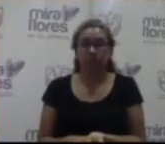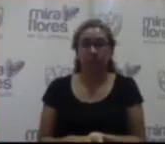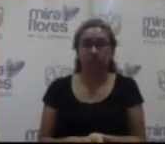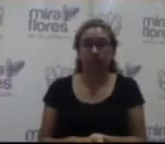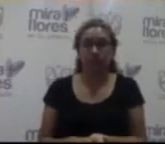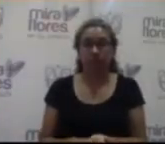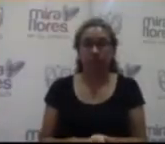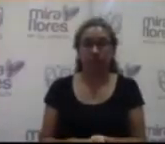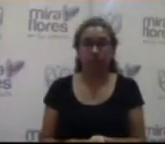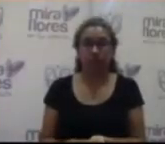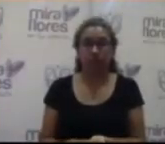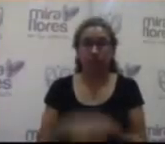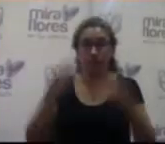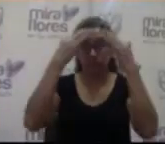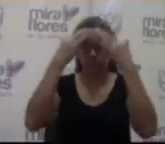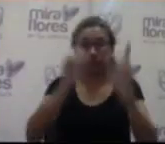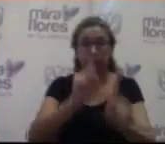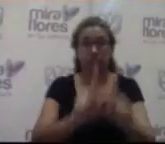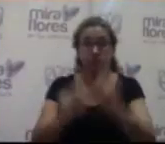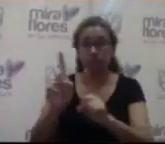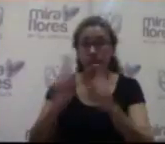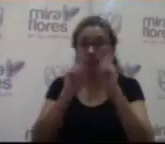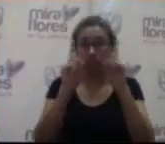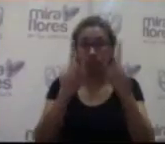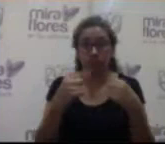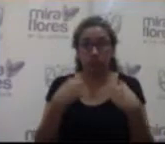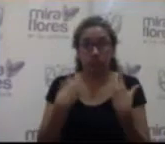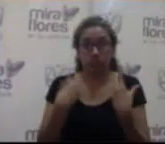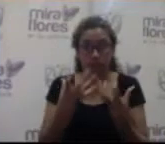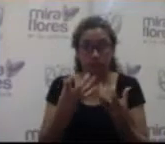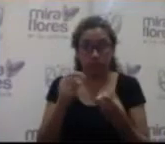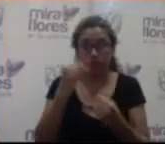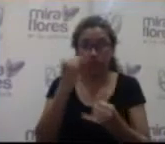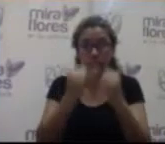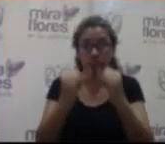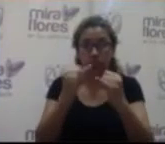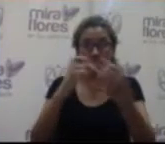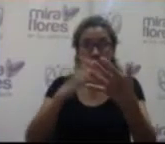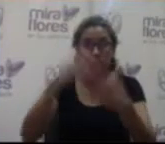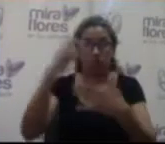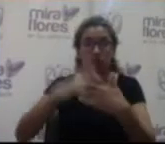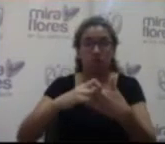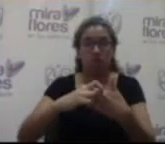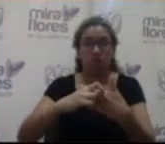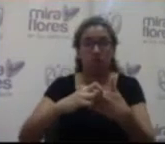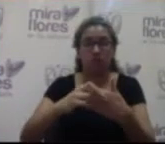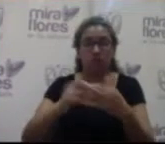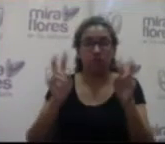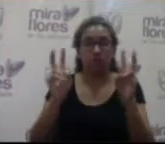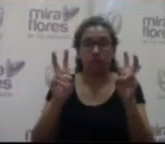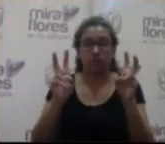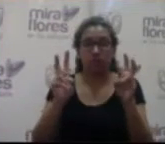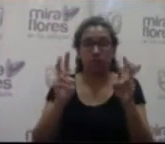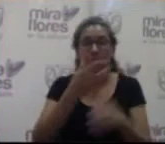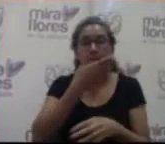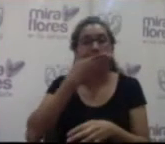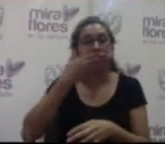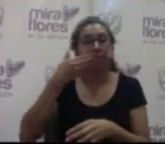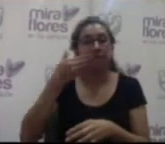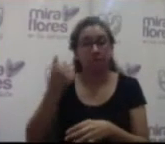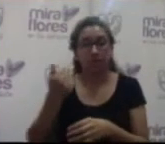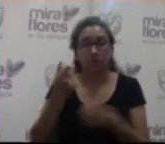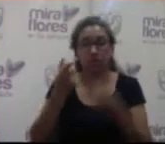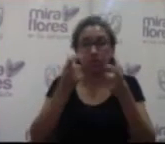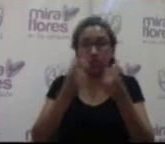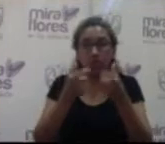Muy bien, no sé si hay alguna pregunta pero yo quisiera comenzar por este último proyecto que es el proyecto de mejoramiento del servicio